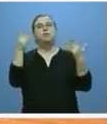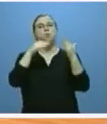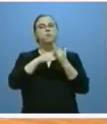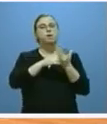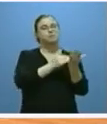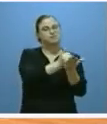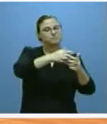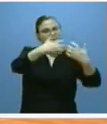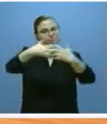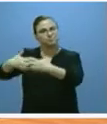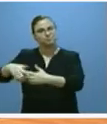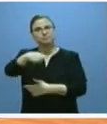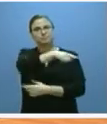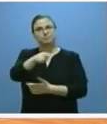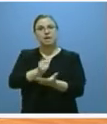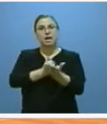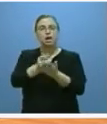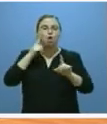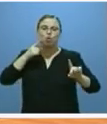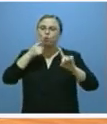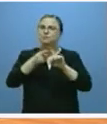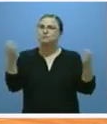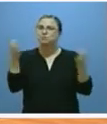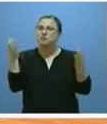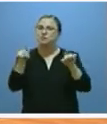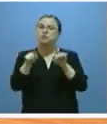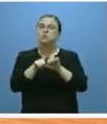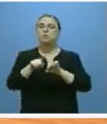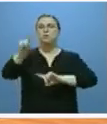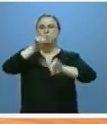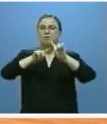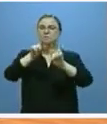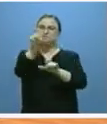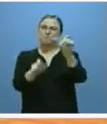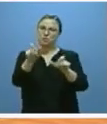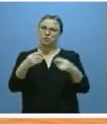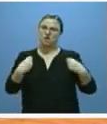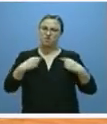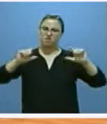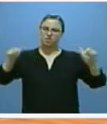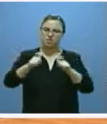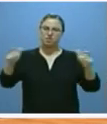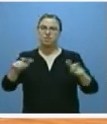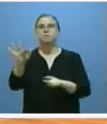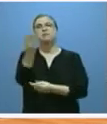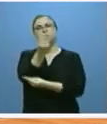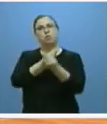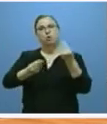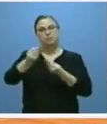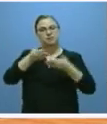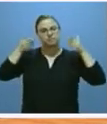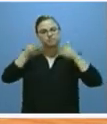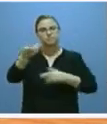agrarias incidiendo también en objetivos de carácter demográfico y medioambiental. El tercero